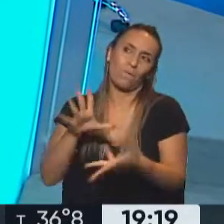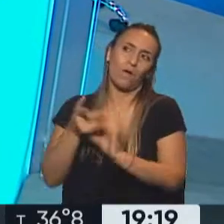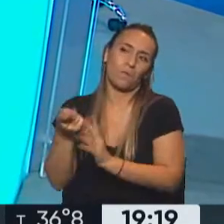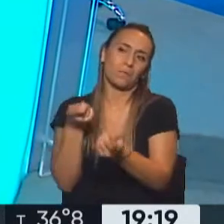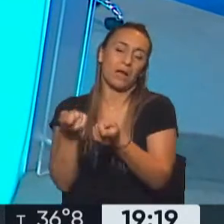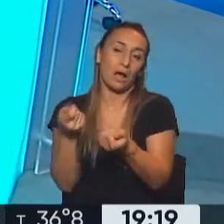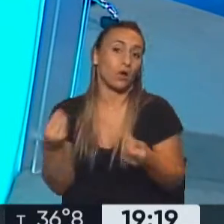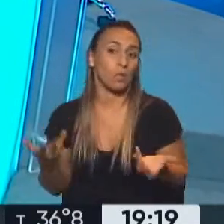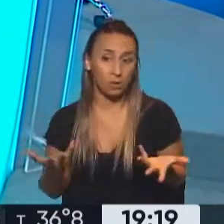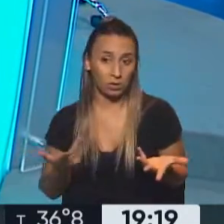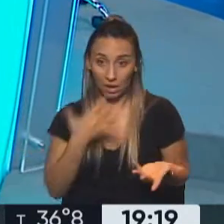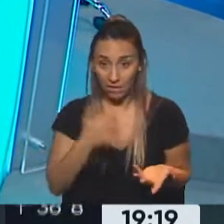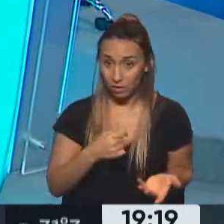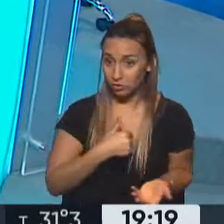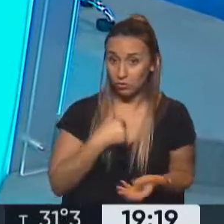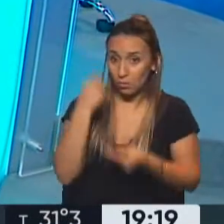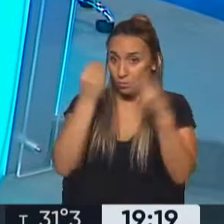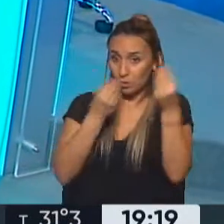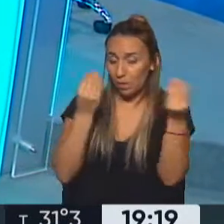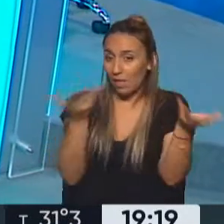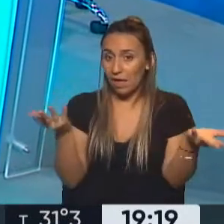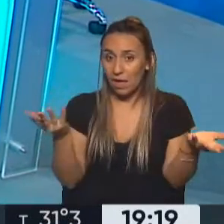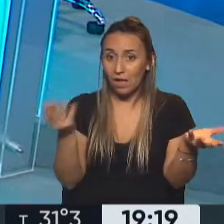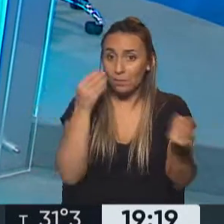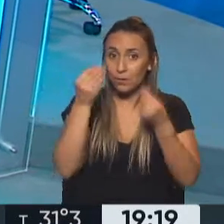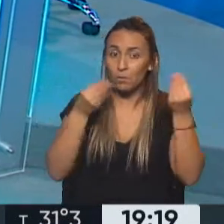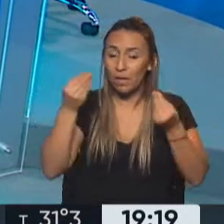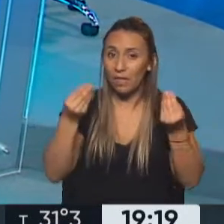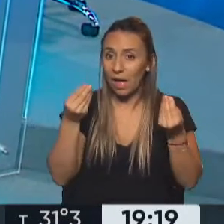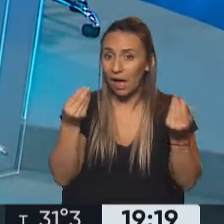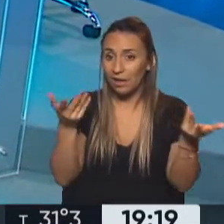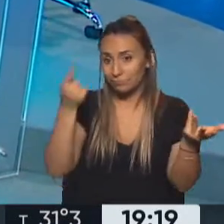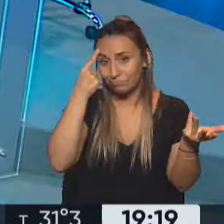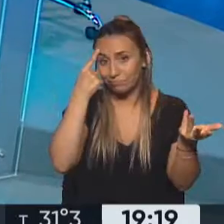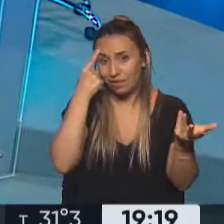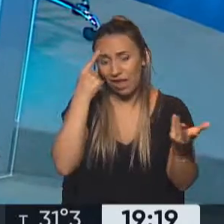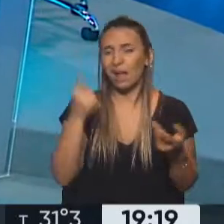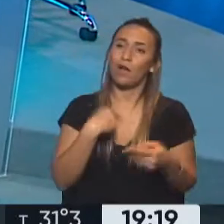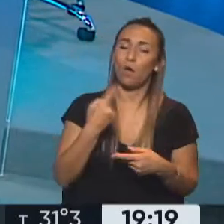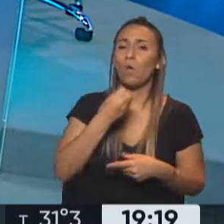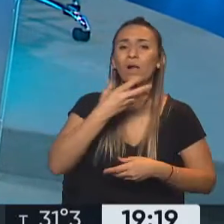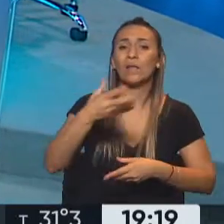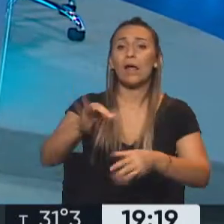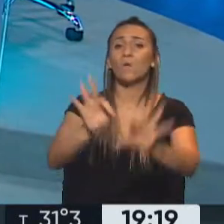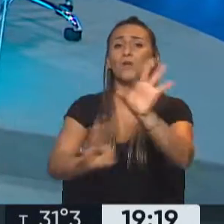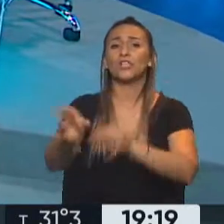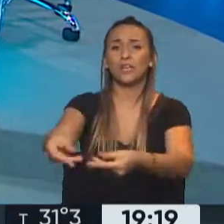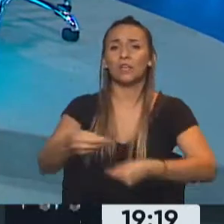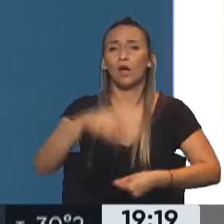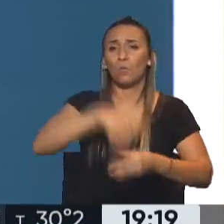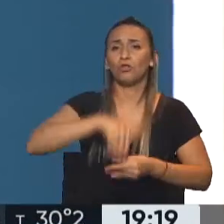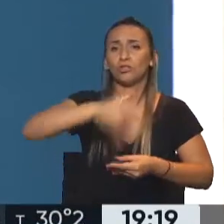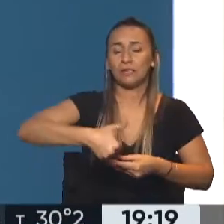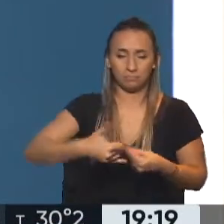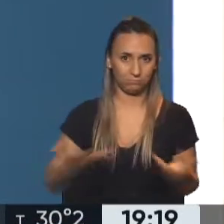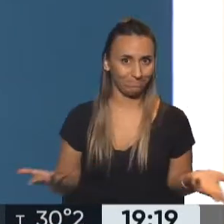que me dejaría más preocupado, no sé, calculo que la mayoría nos dejaría más preocupados decirlo, vamos a votar como venga. Sí, a ver, hay dos cosas. Una